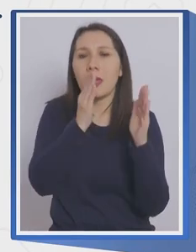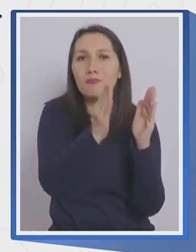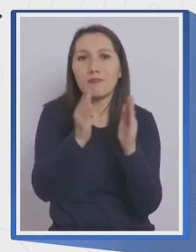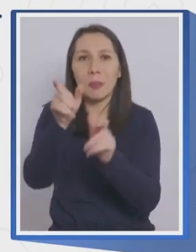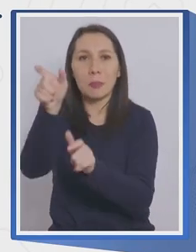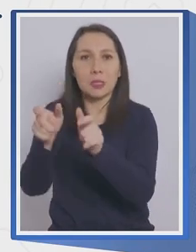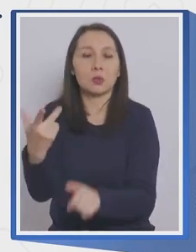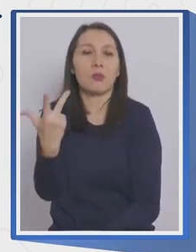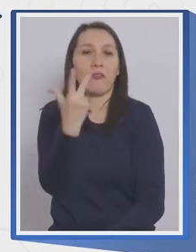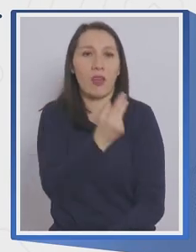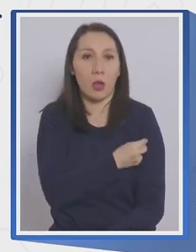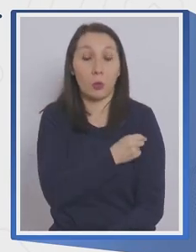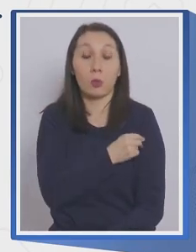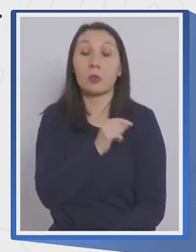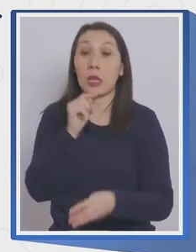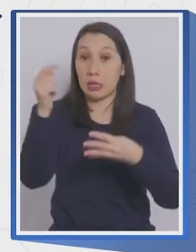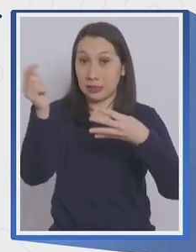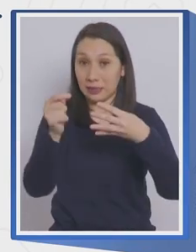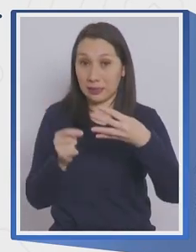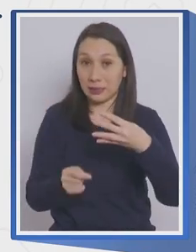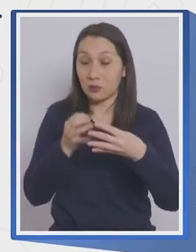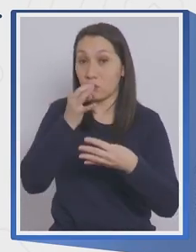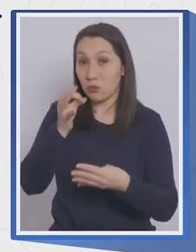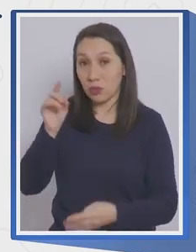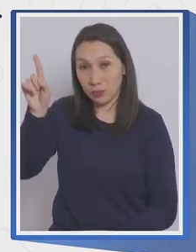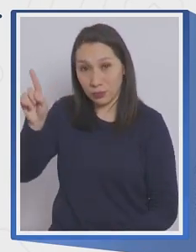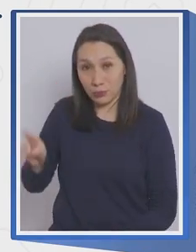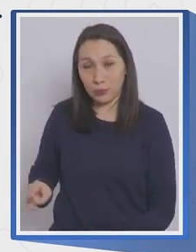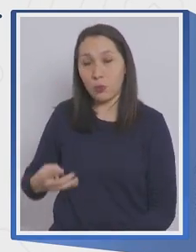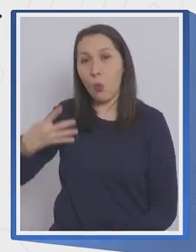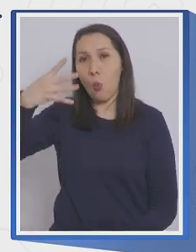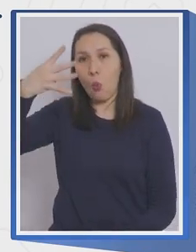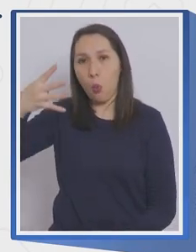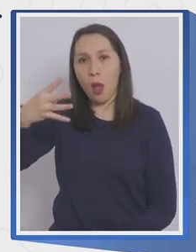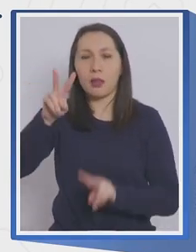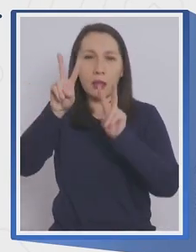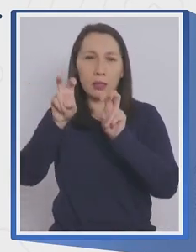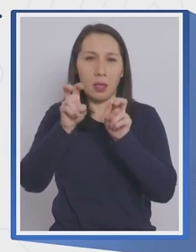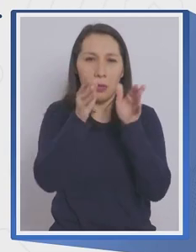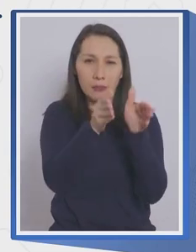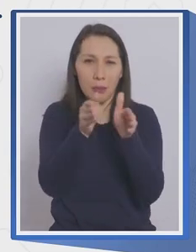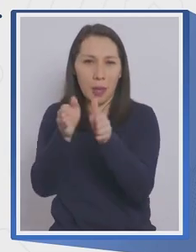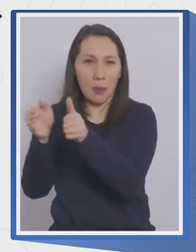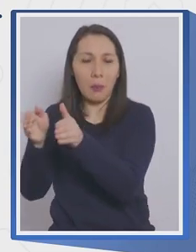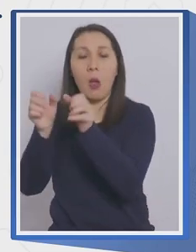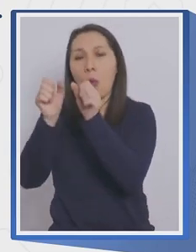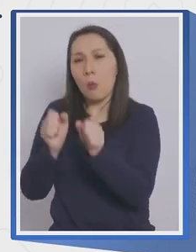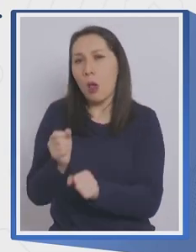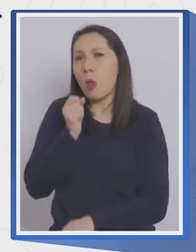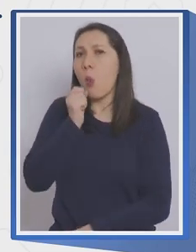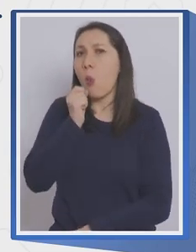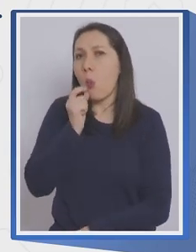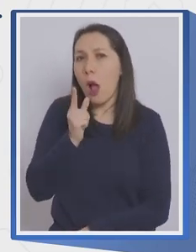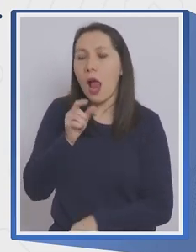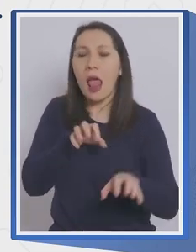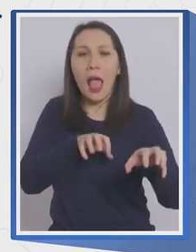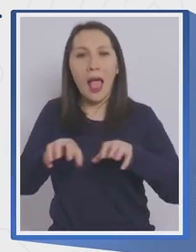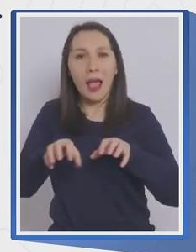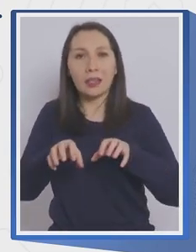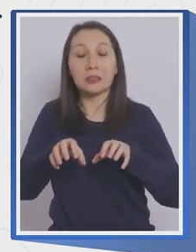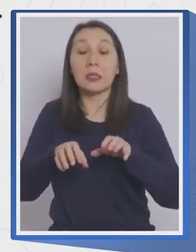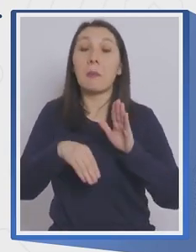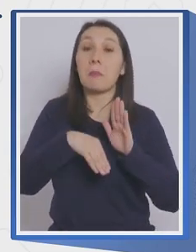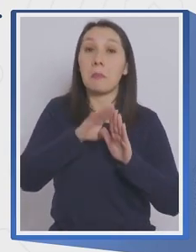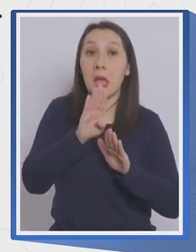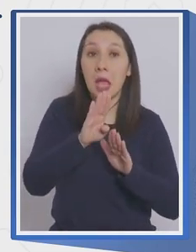las personas. De acuerdo a estos criterios, se definieron cuatro categorías para poder determinar cuáles son estas actividades que son